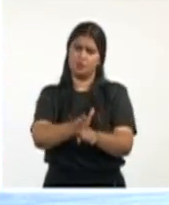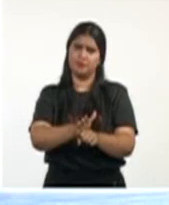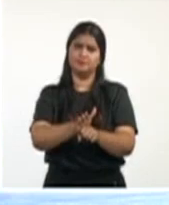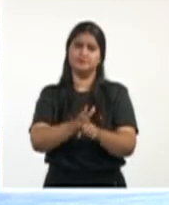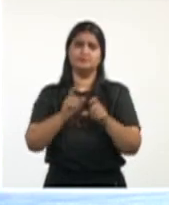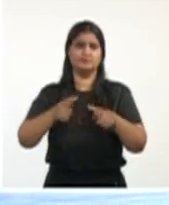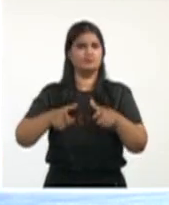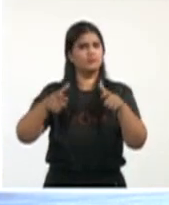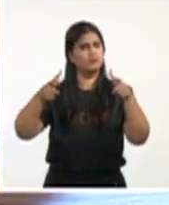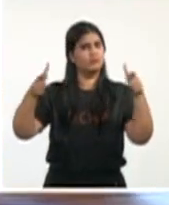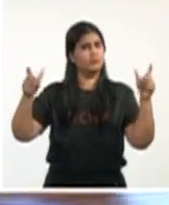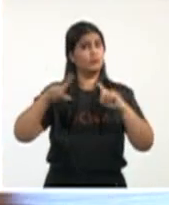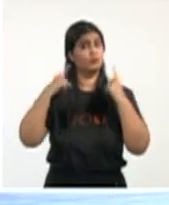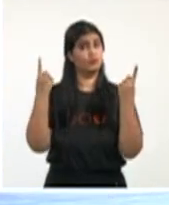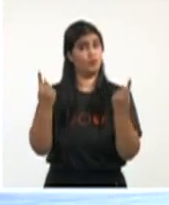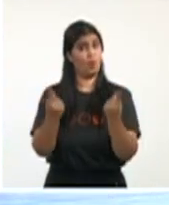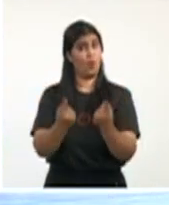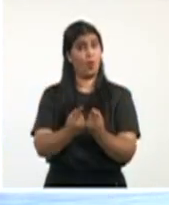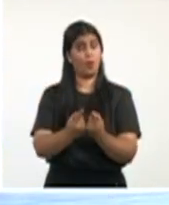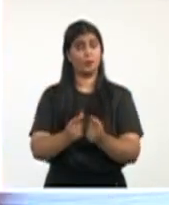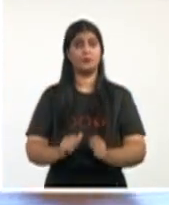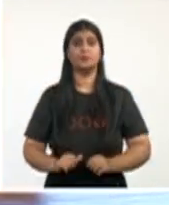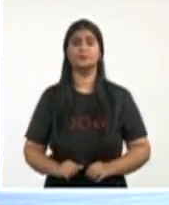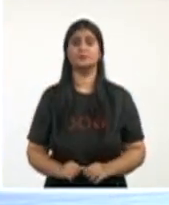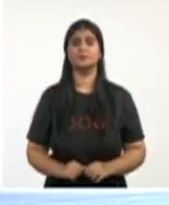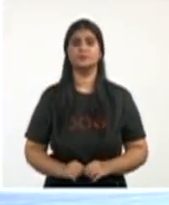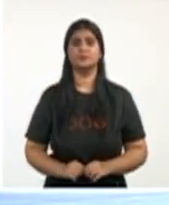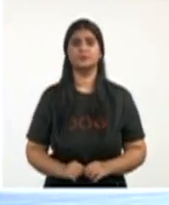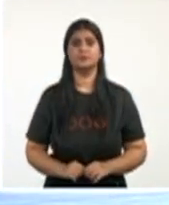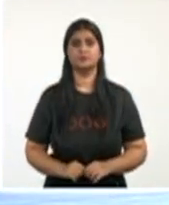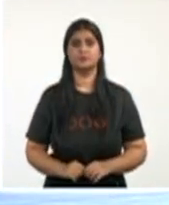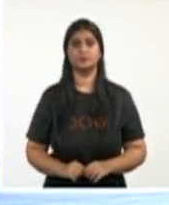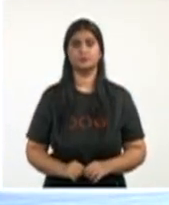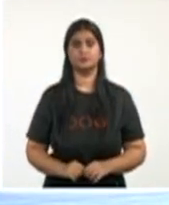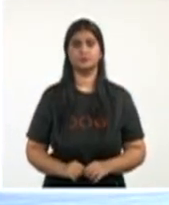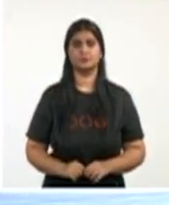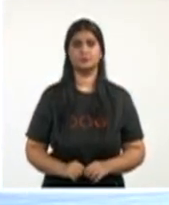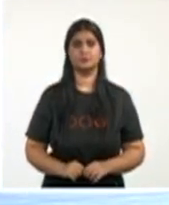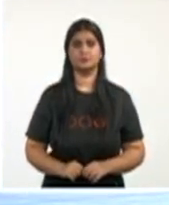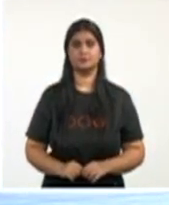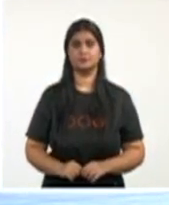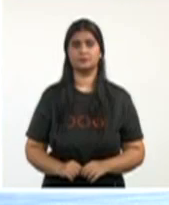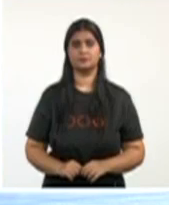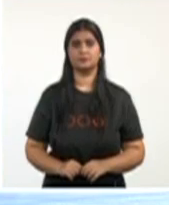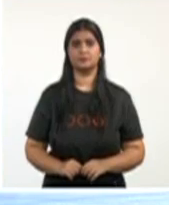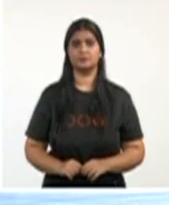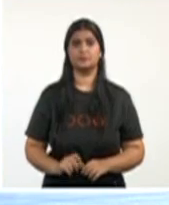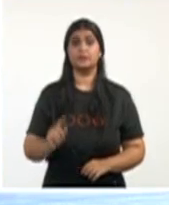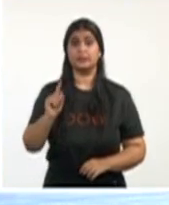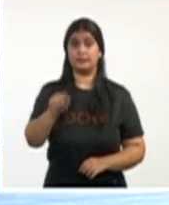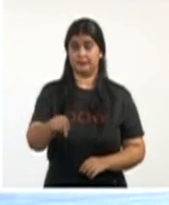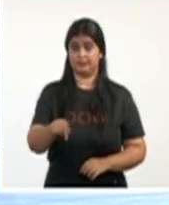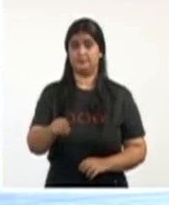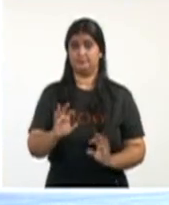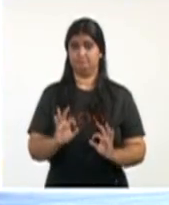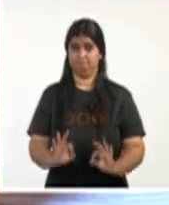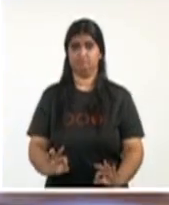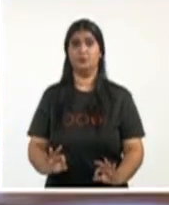organización, traslada un mensaje a los diferentes gobiernos, a diferentes instituciones de salud, que permite incluso